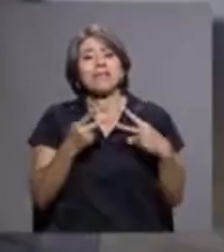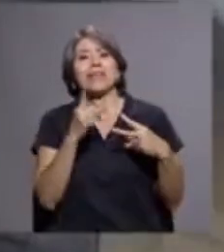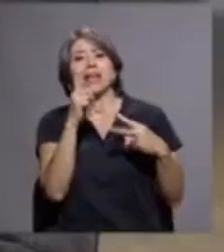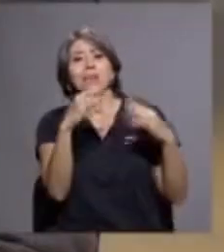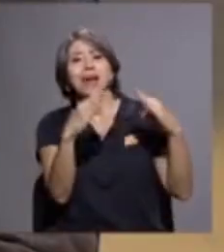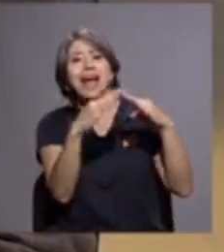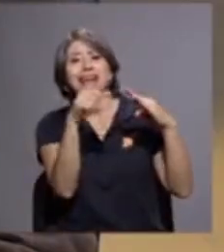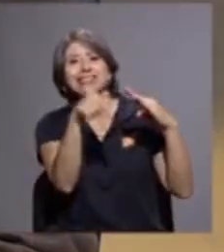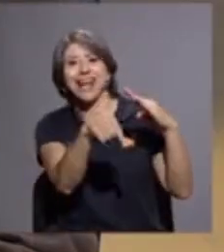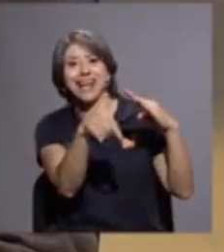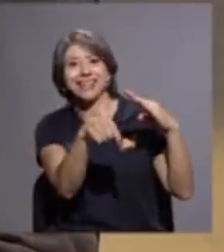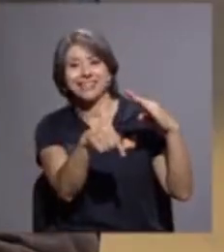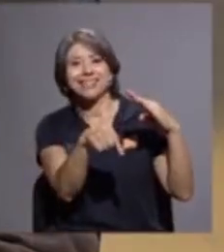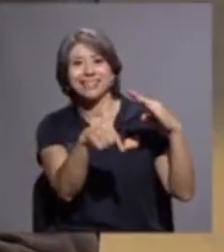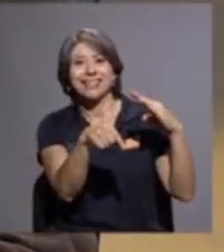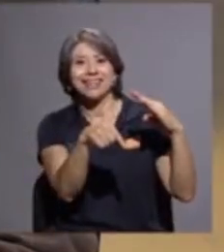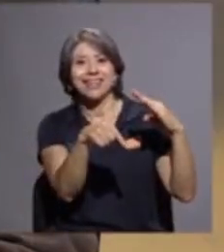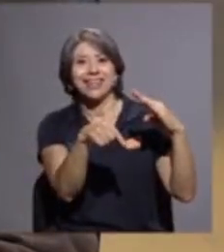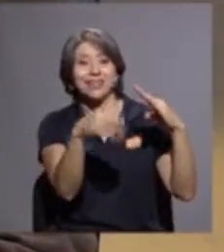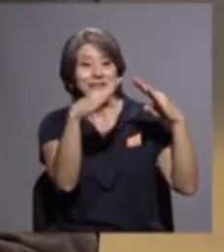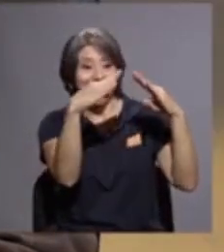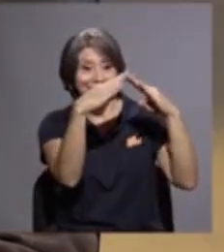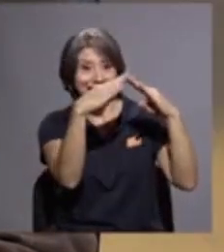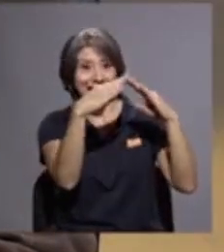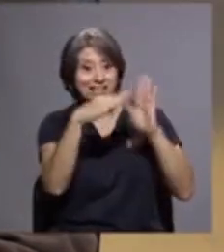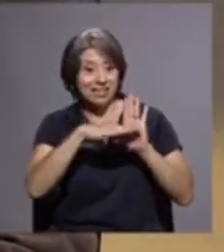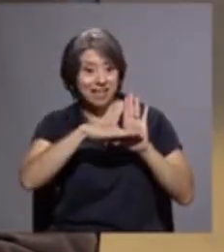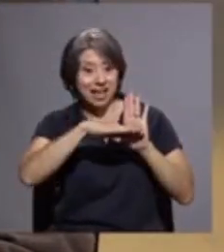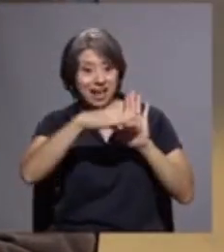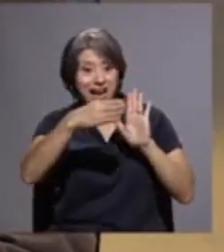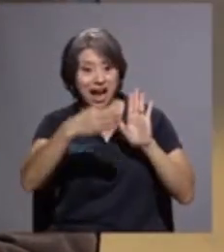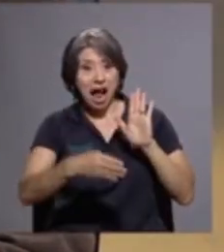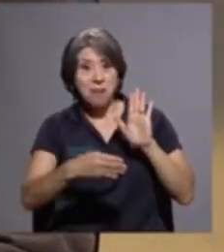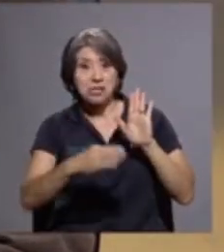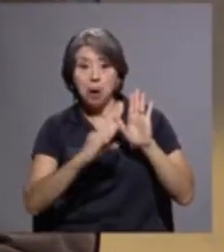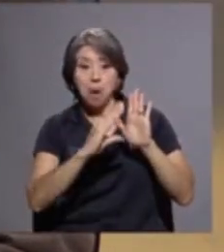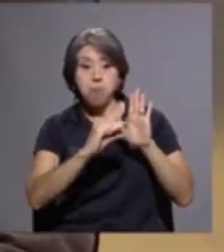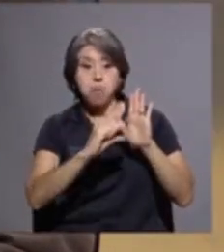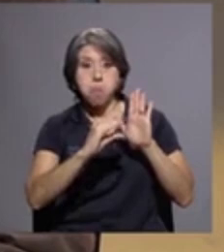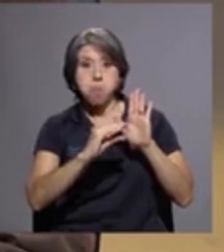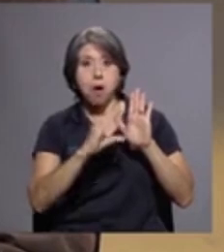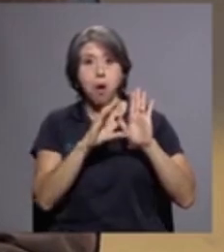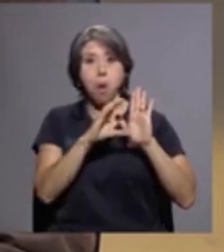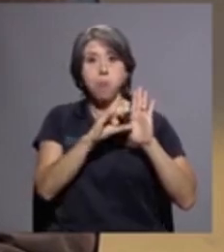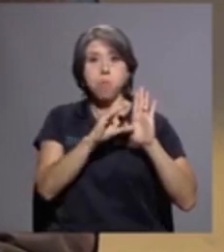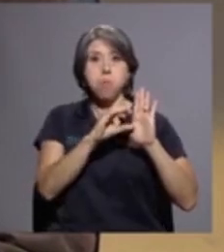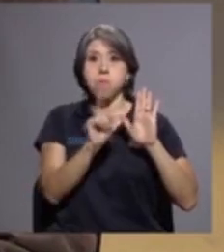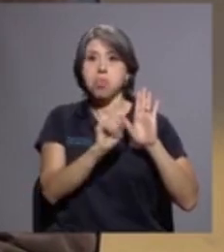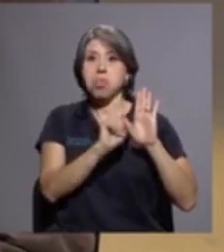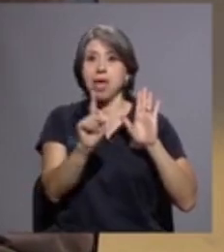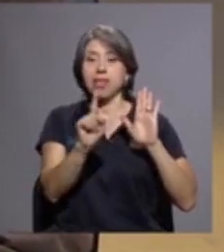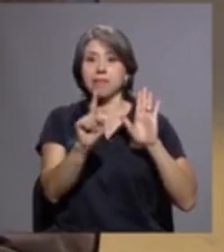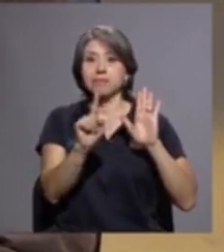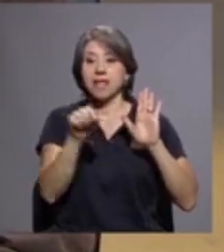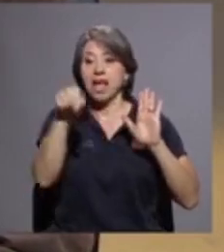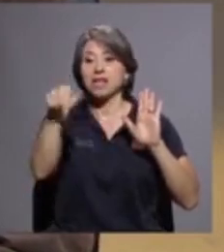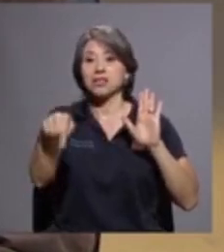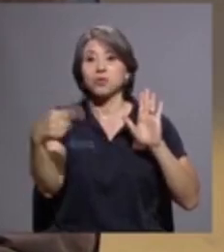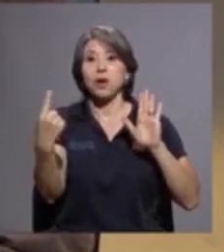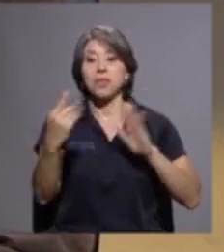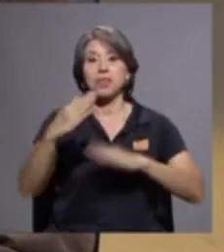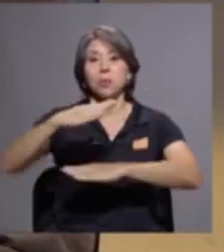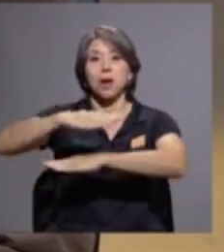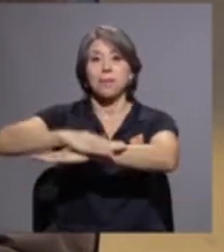las camas no tenían ni almohadas ni colchones y en una de ellas solo había una mesa con un plato